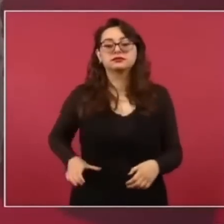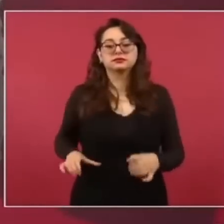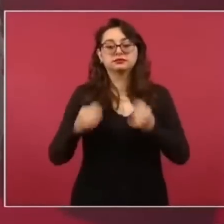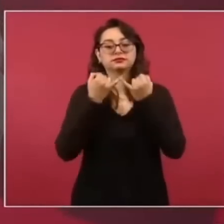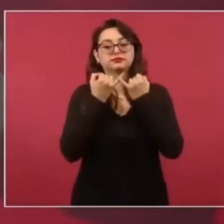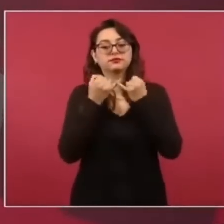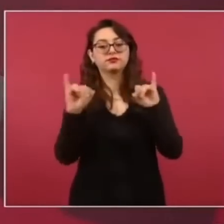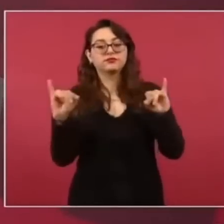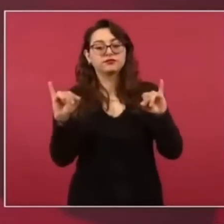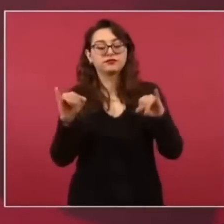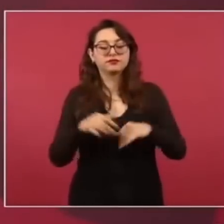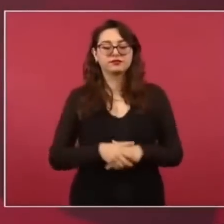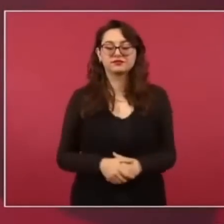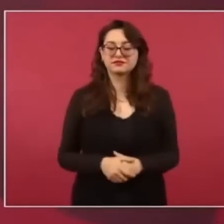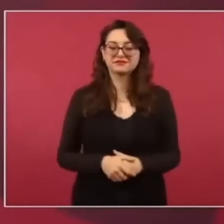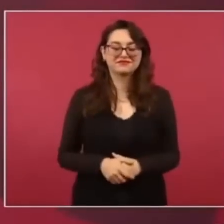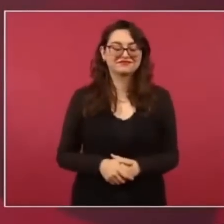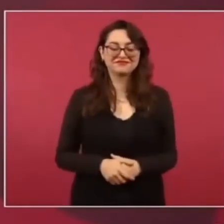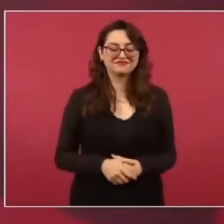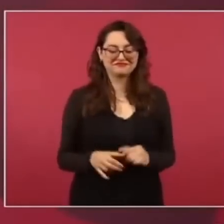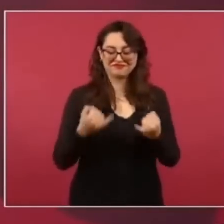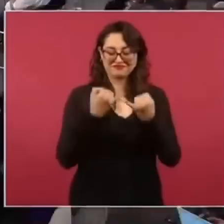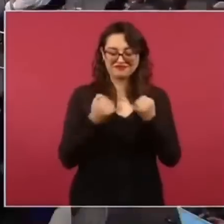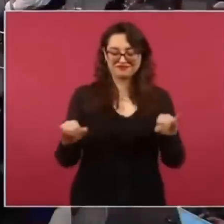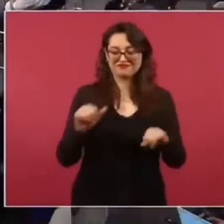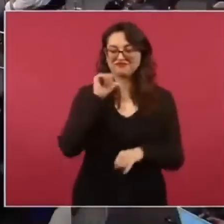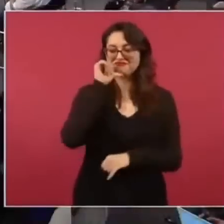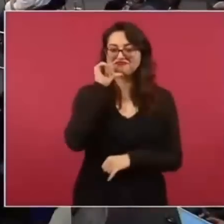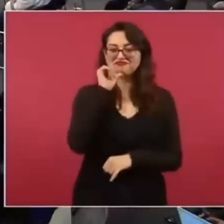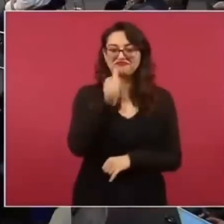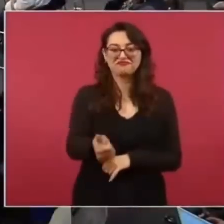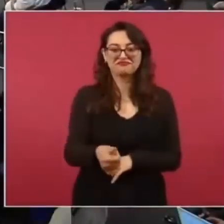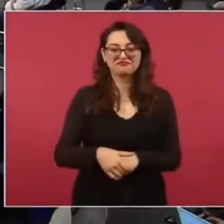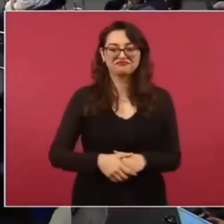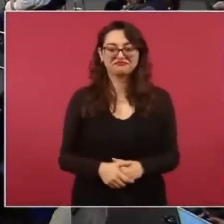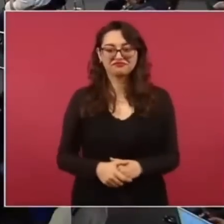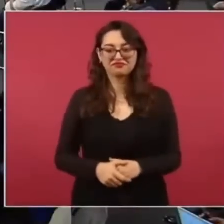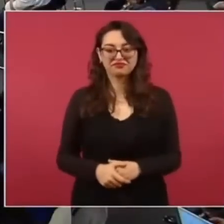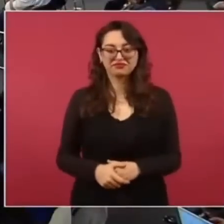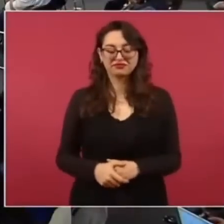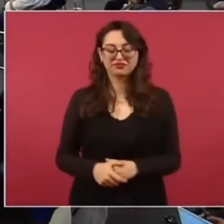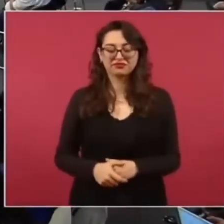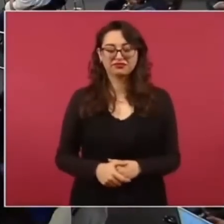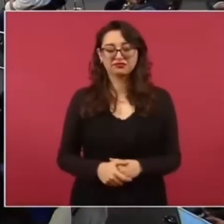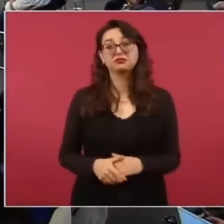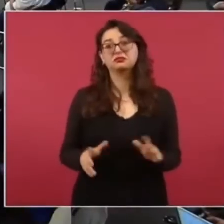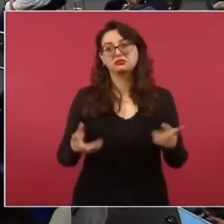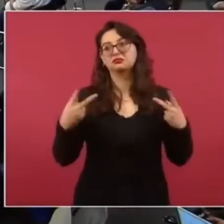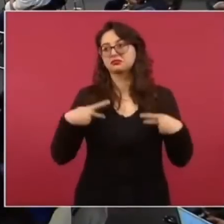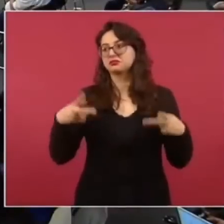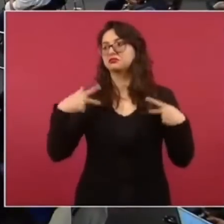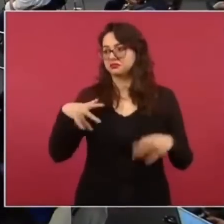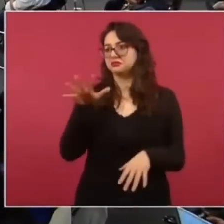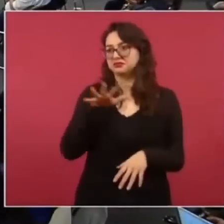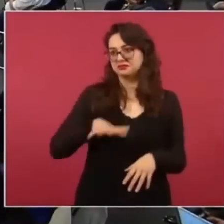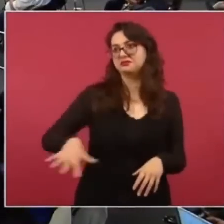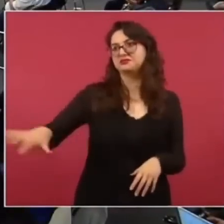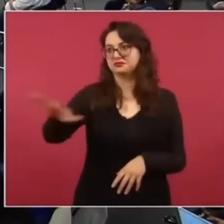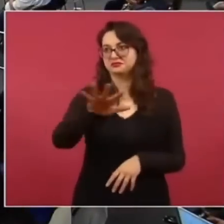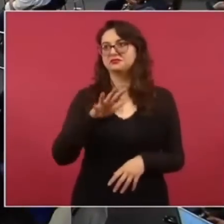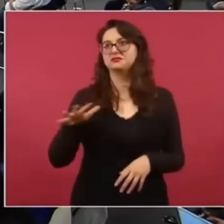Que eran independientes del pueblo. No del poder. No de la mafia del poder.